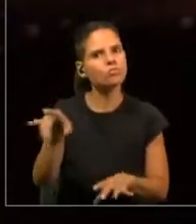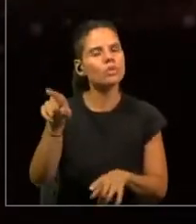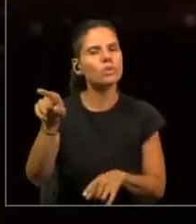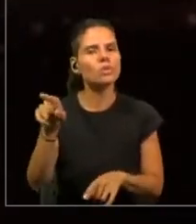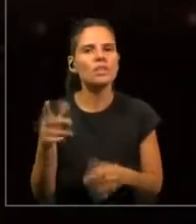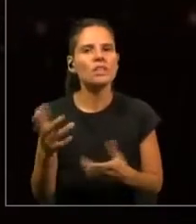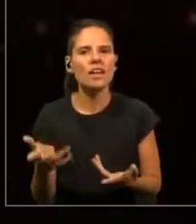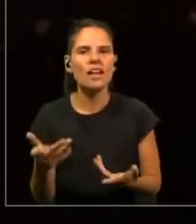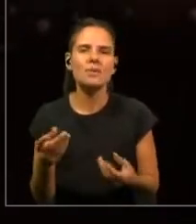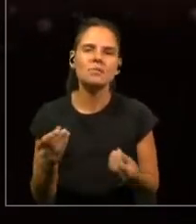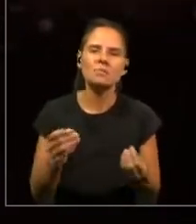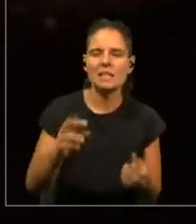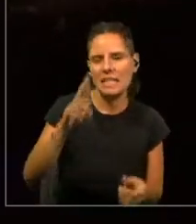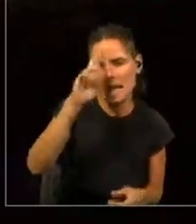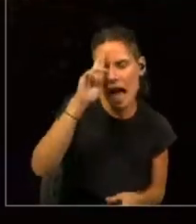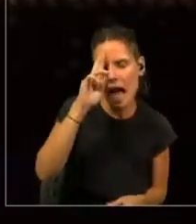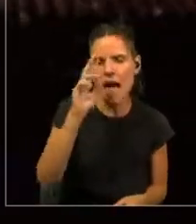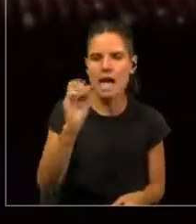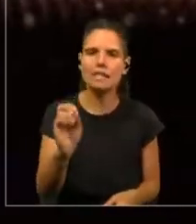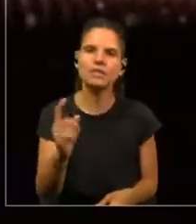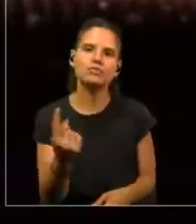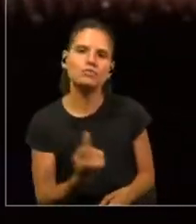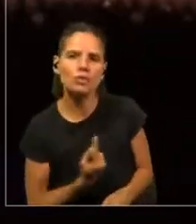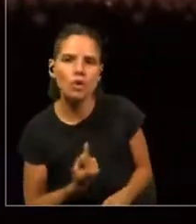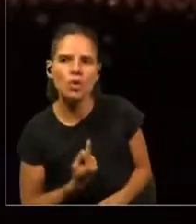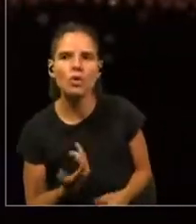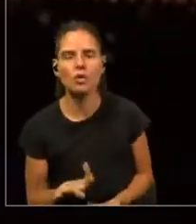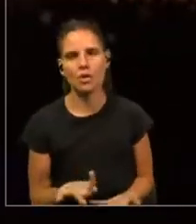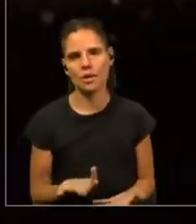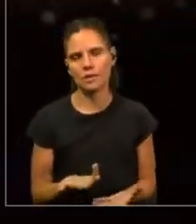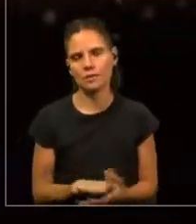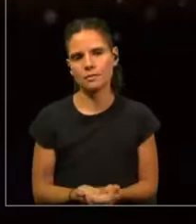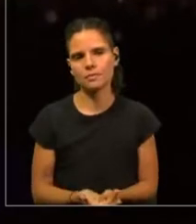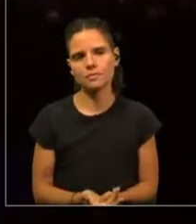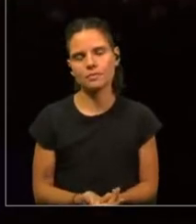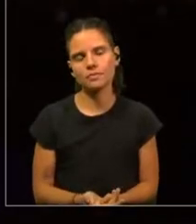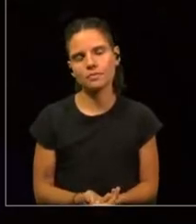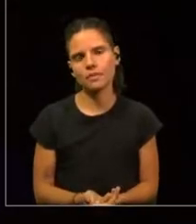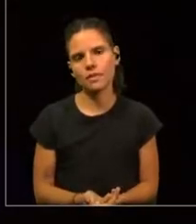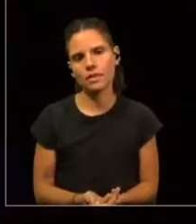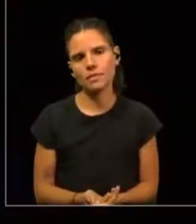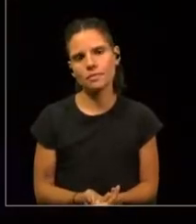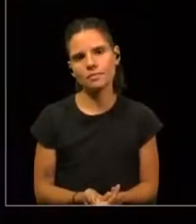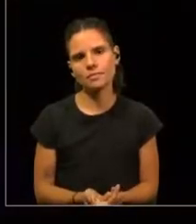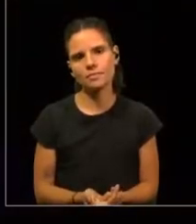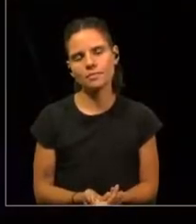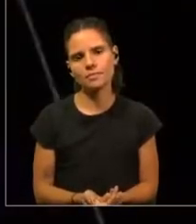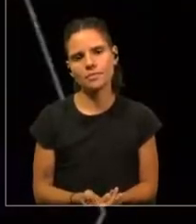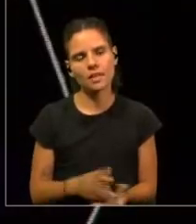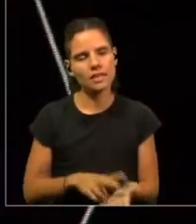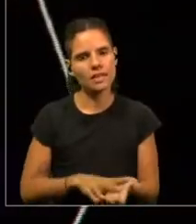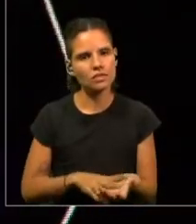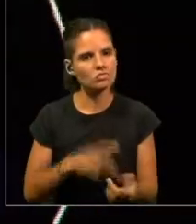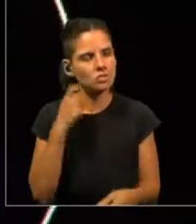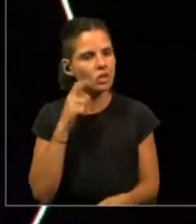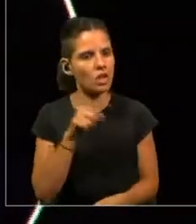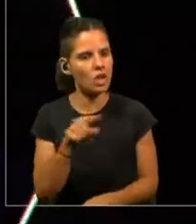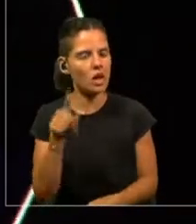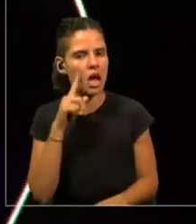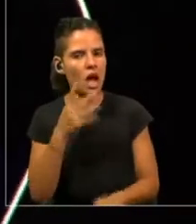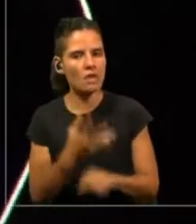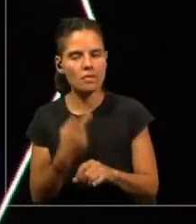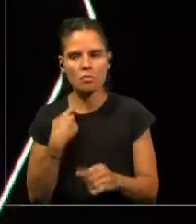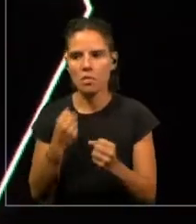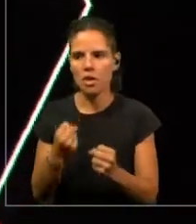raras o solas, de hecho, encontraban amistad entre